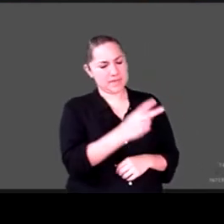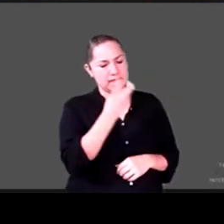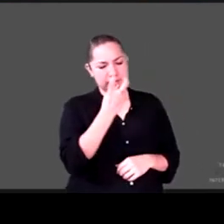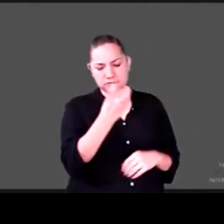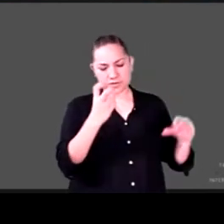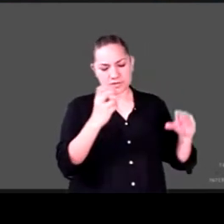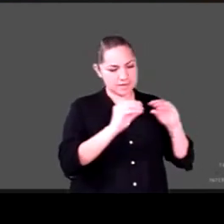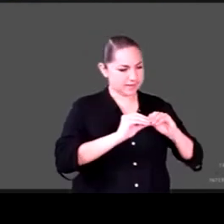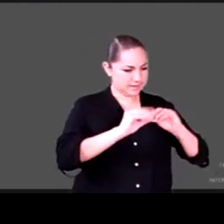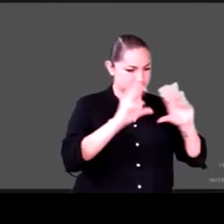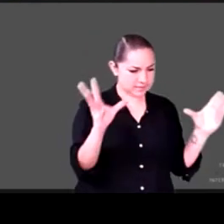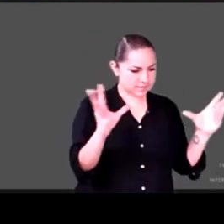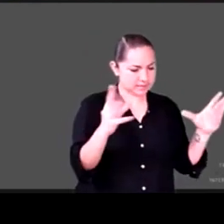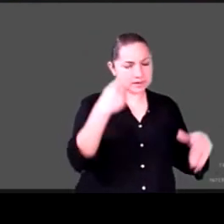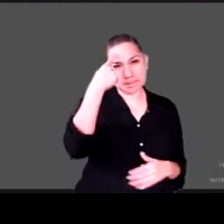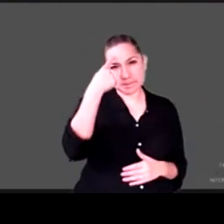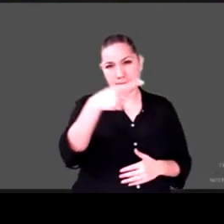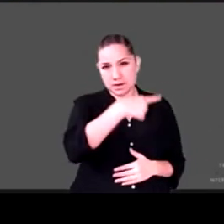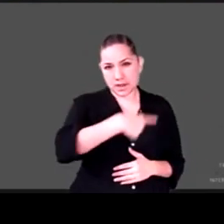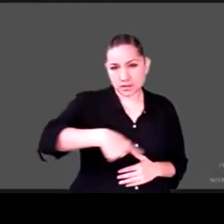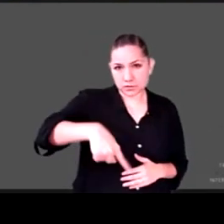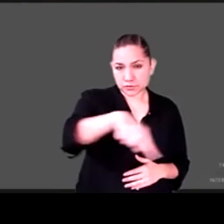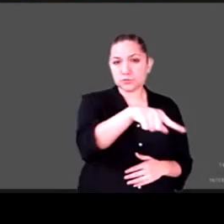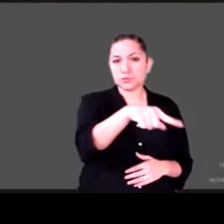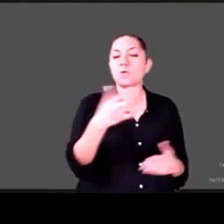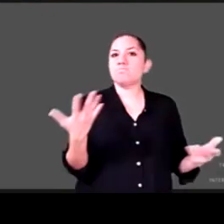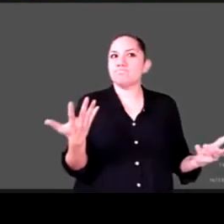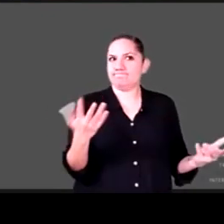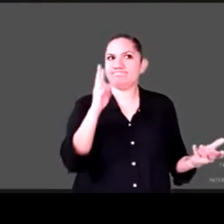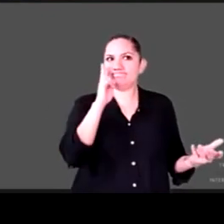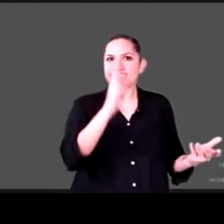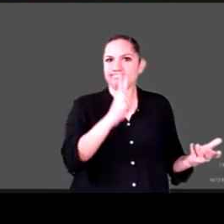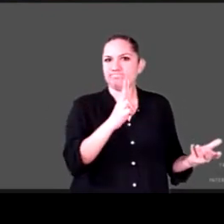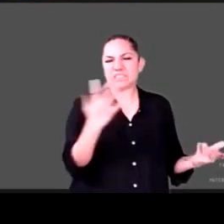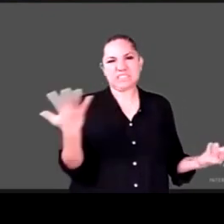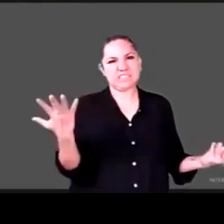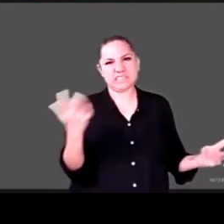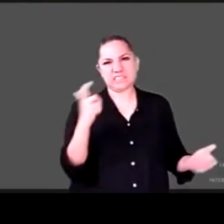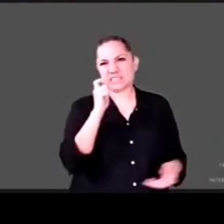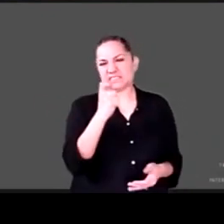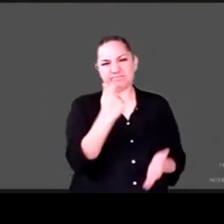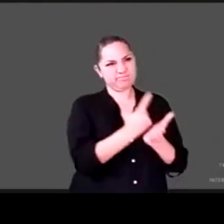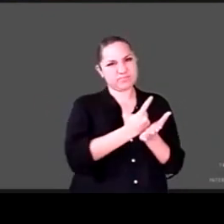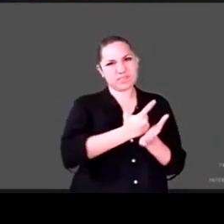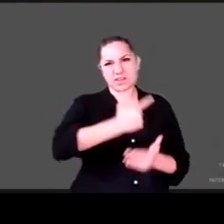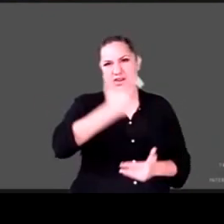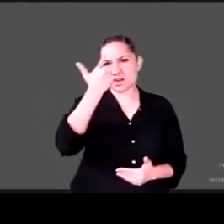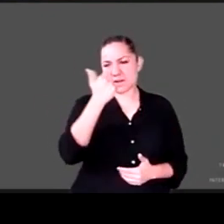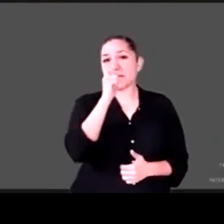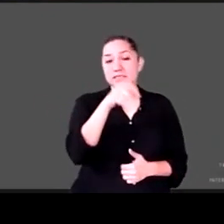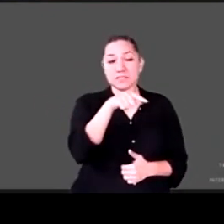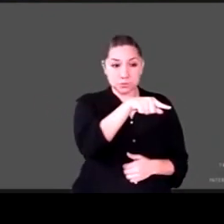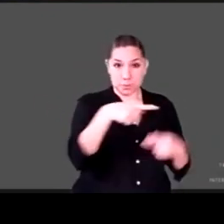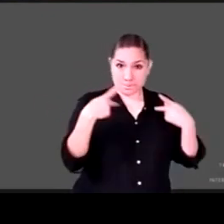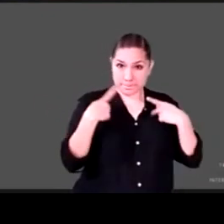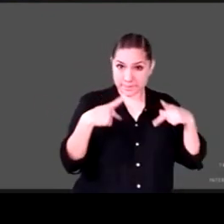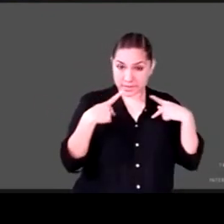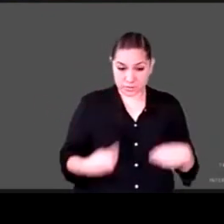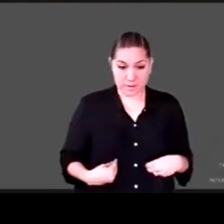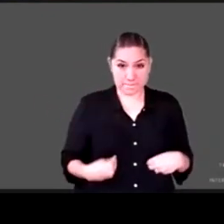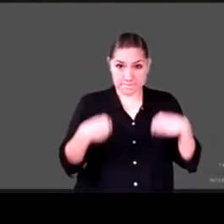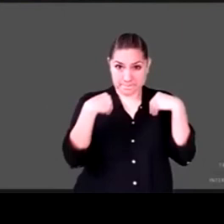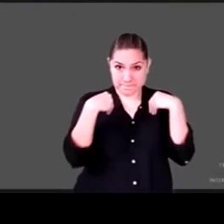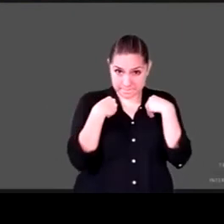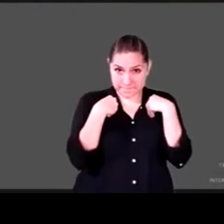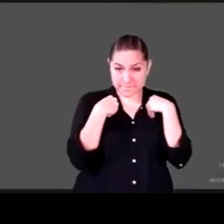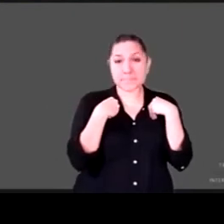gravedad y, en efecto, cuánto daña en la trayectoria vital de una persona que ingrese al mercado